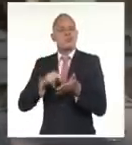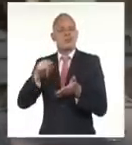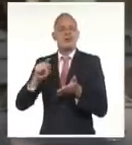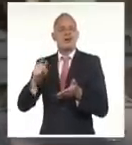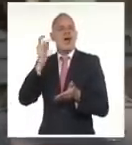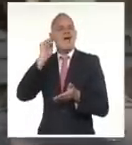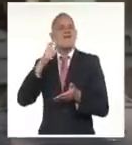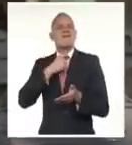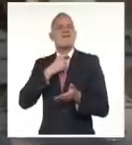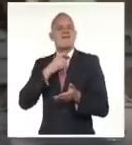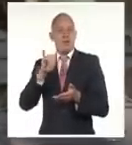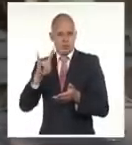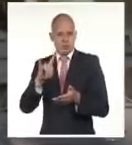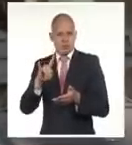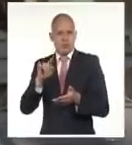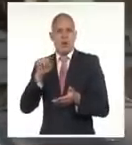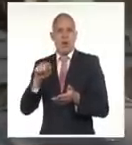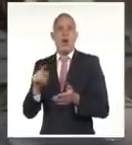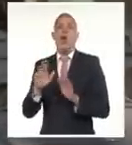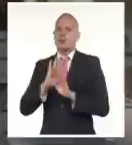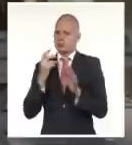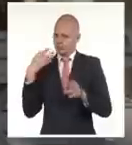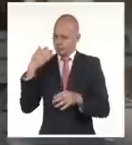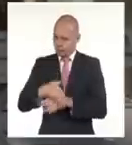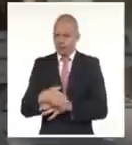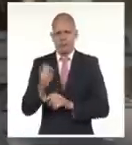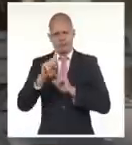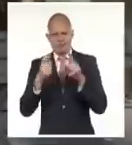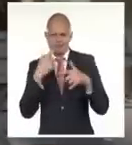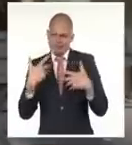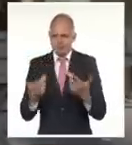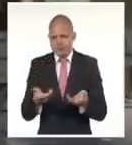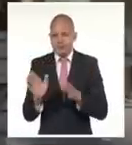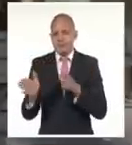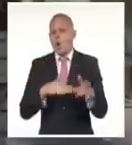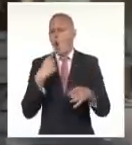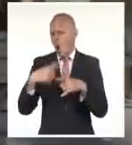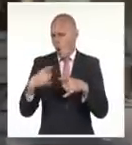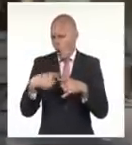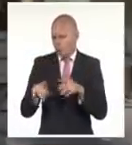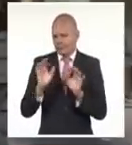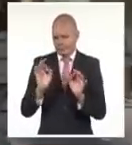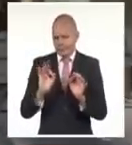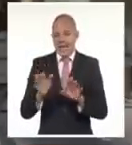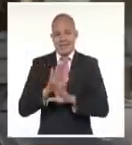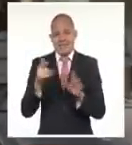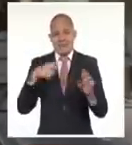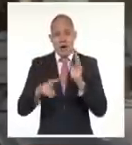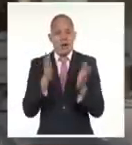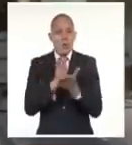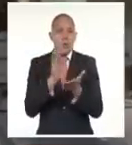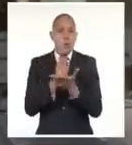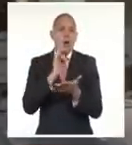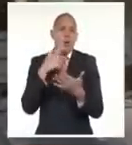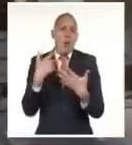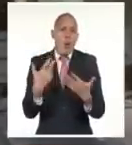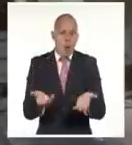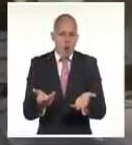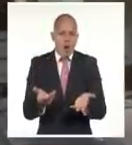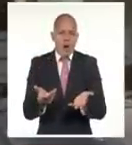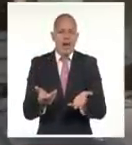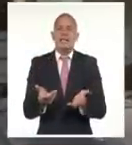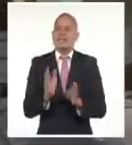siempre, Luis Torres y Reynaldo Gobernador, estuvimos evaluando todas las acciones que se avanzan en las escuelas, comentar, comenzar,